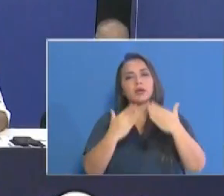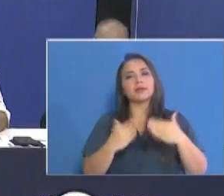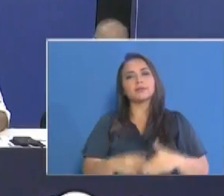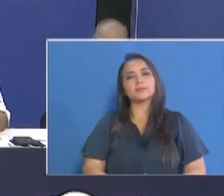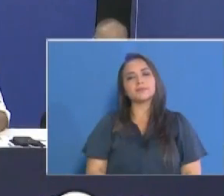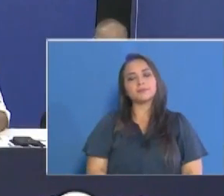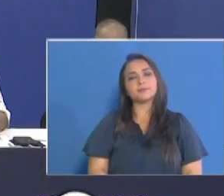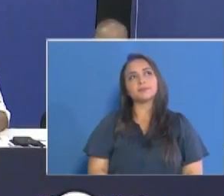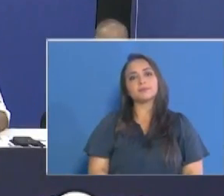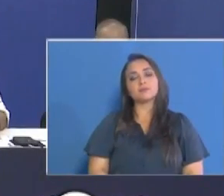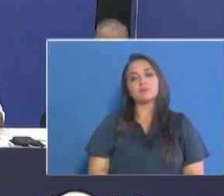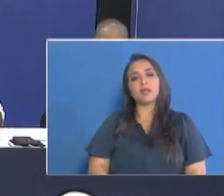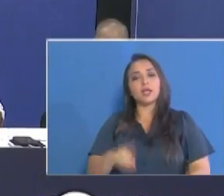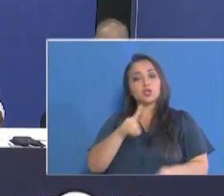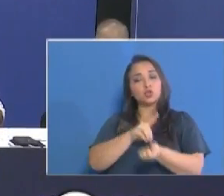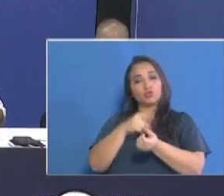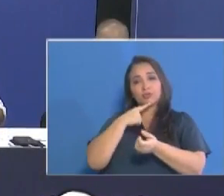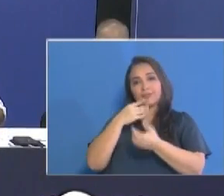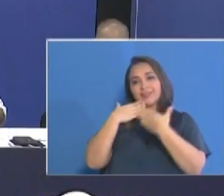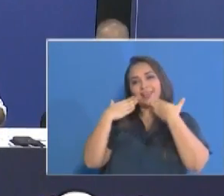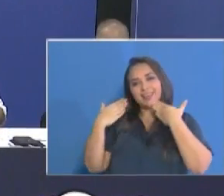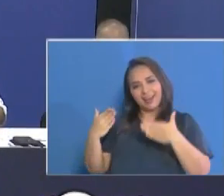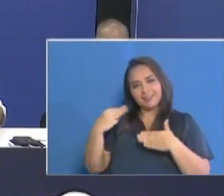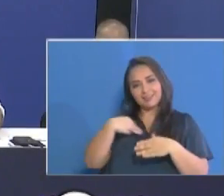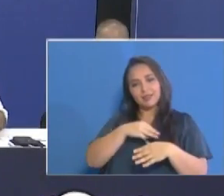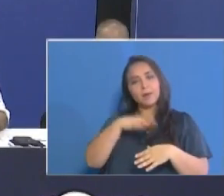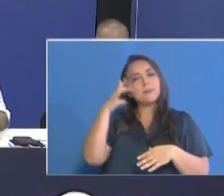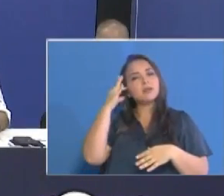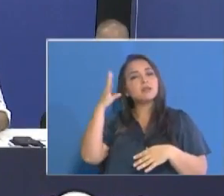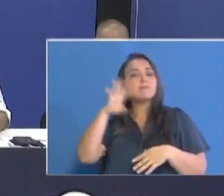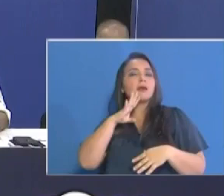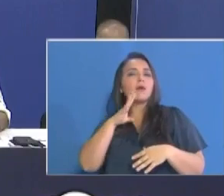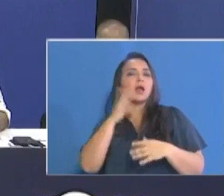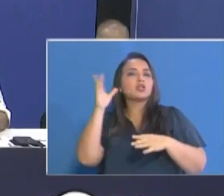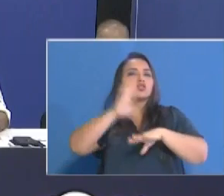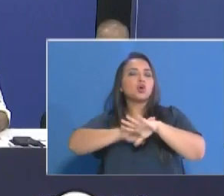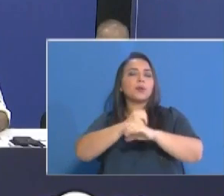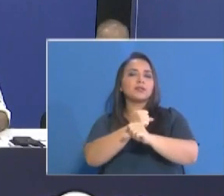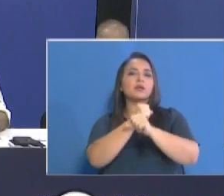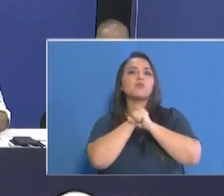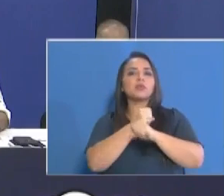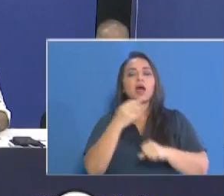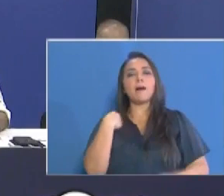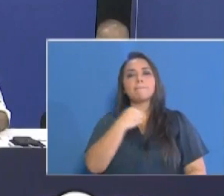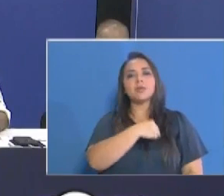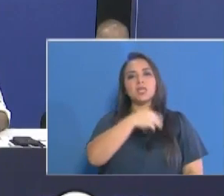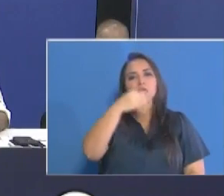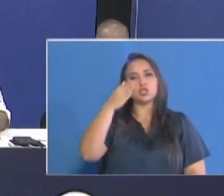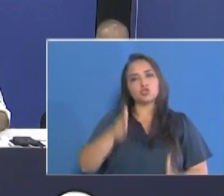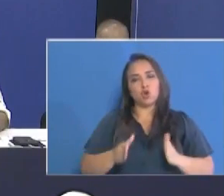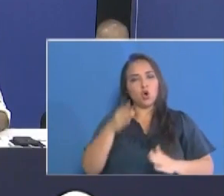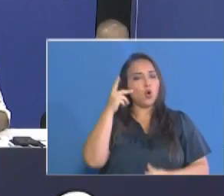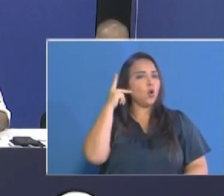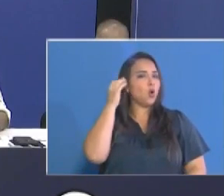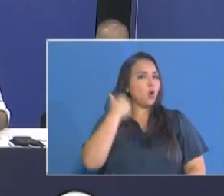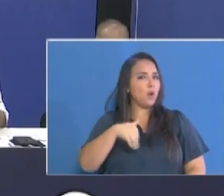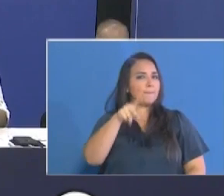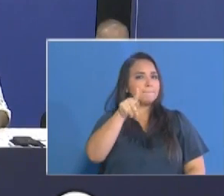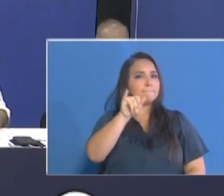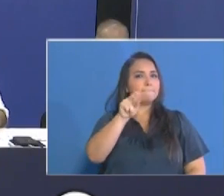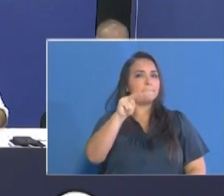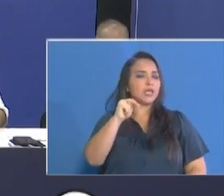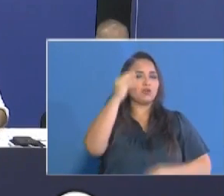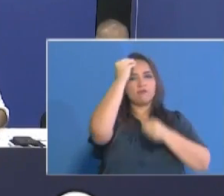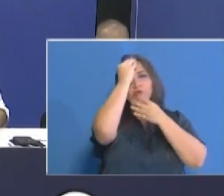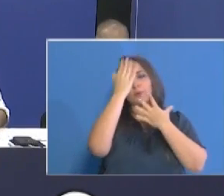ministra Marcoa y para hablar de los aspectos de la seguridad del país el ministro Pino va a tener la oportunidad de poder presentar